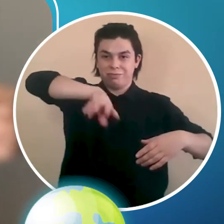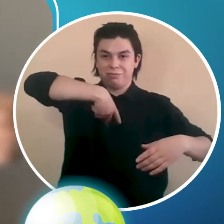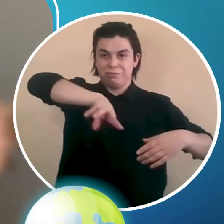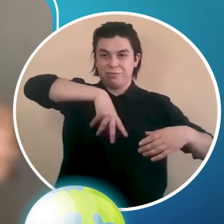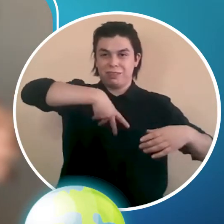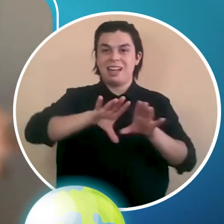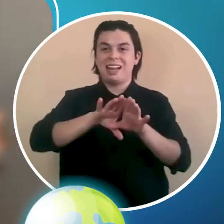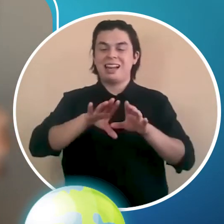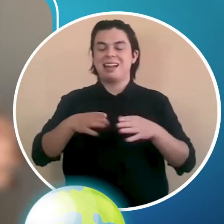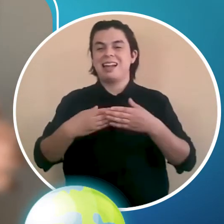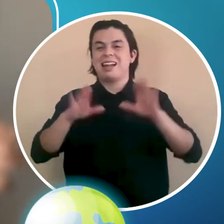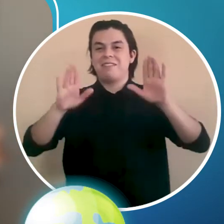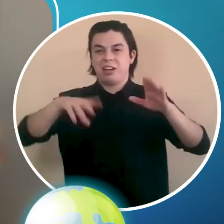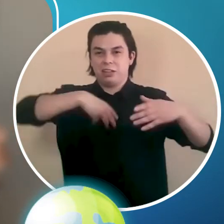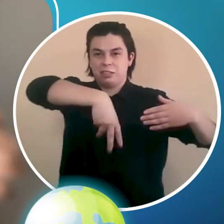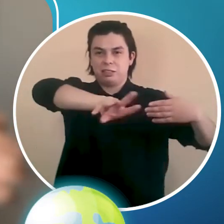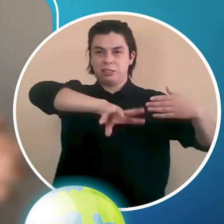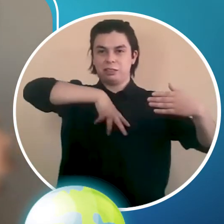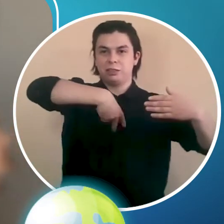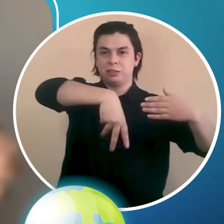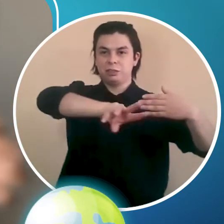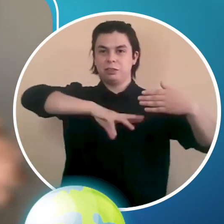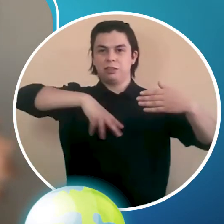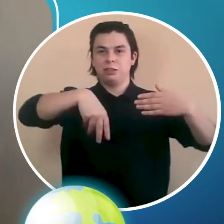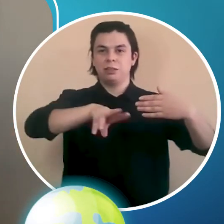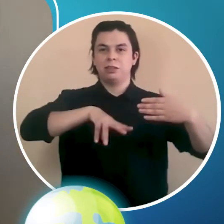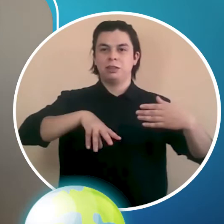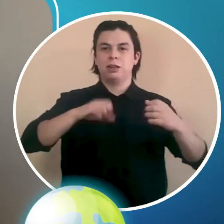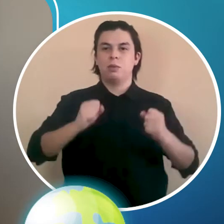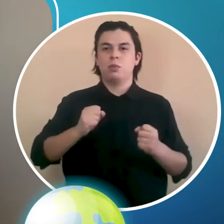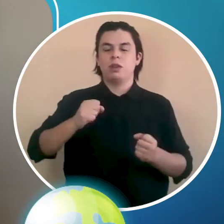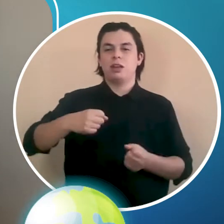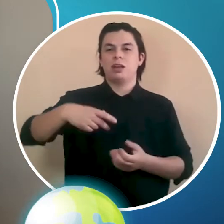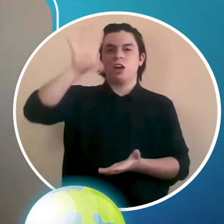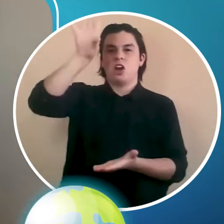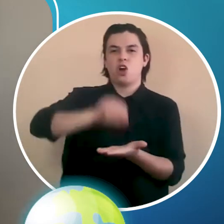que se va a mover libremente y va a poder registrar la onda del sismo.